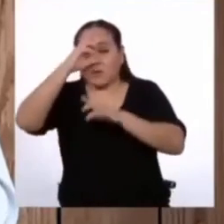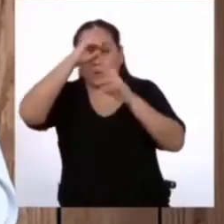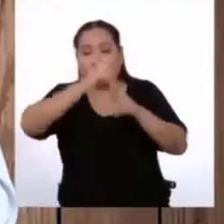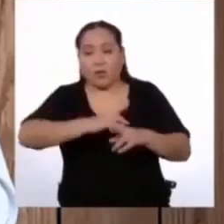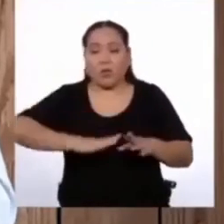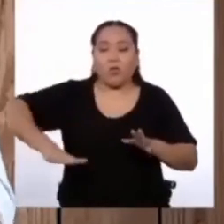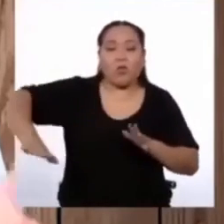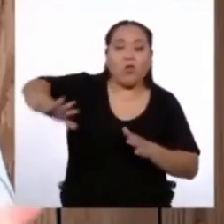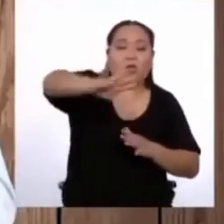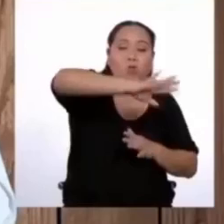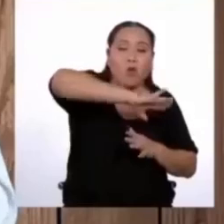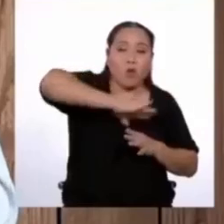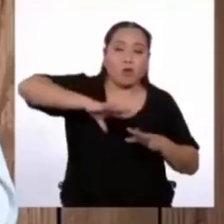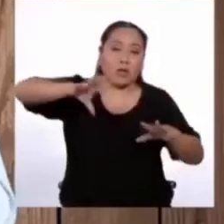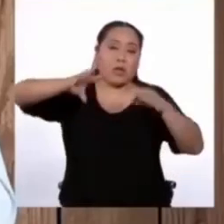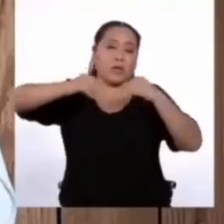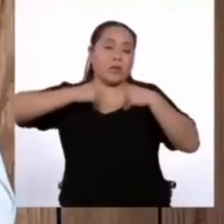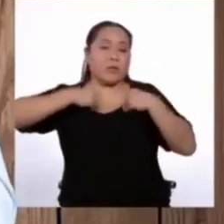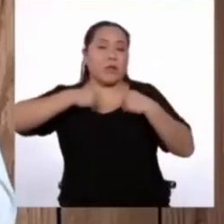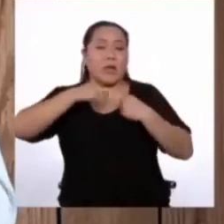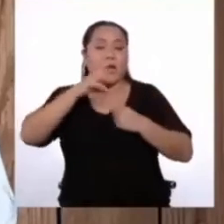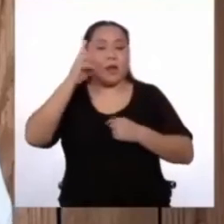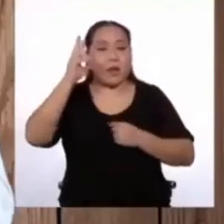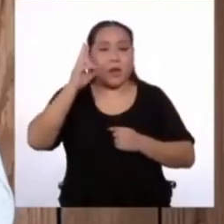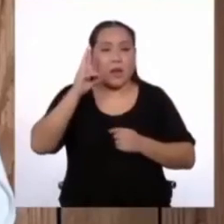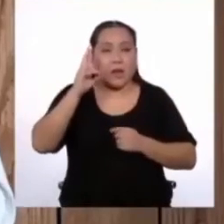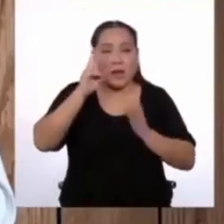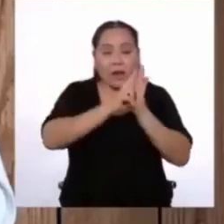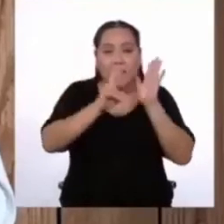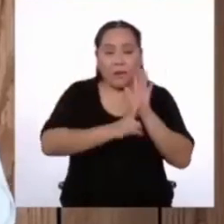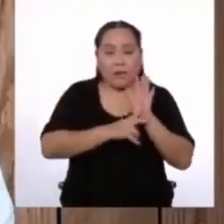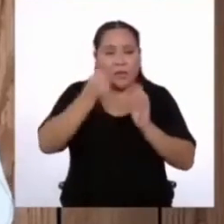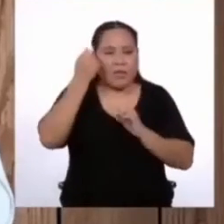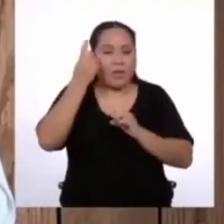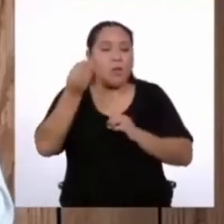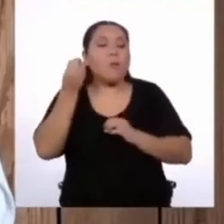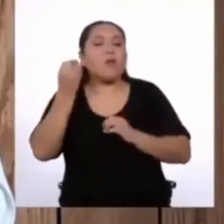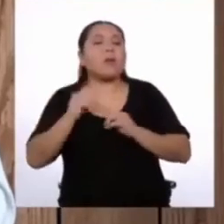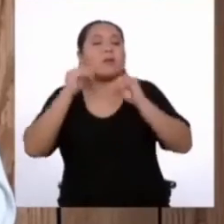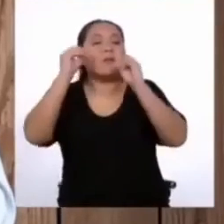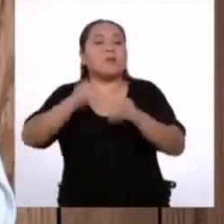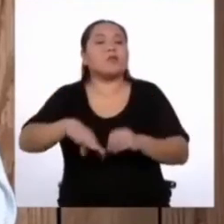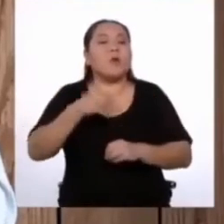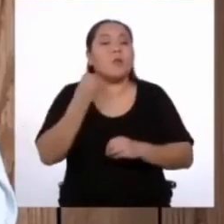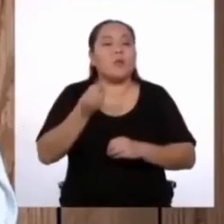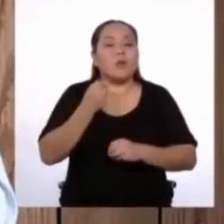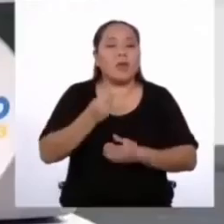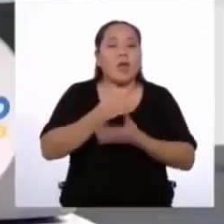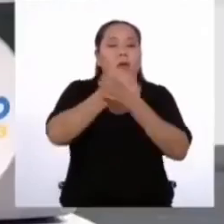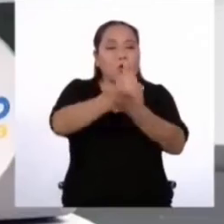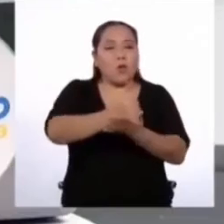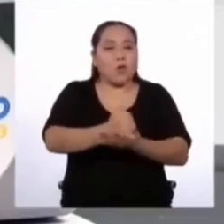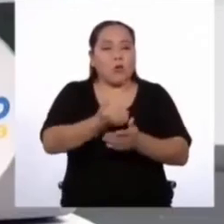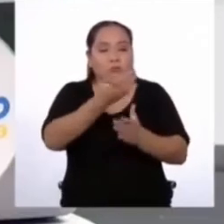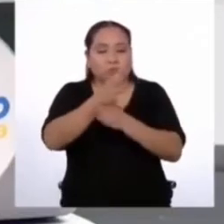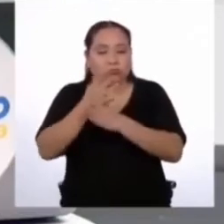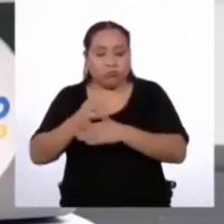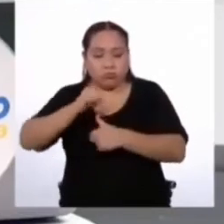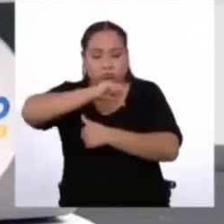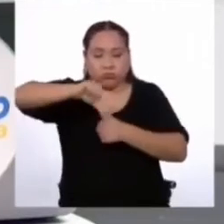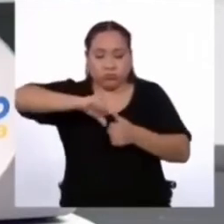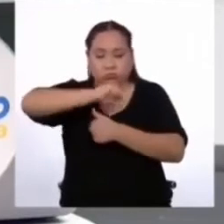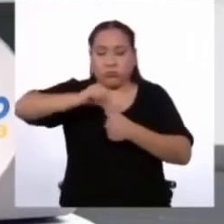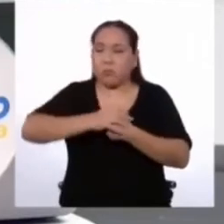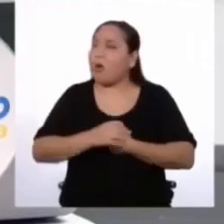deben estar de acuerdo con el reglamento. Deben entender por qué se está haciendo y por qué es bueno para la convivencia. ¡Ay, qué bueno!